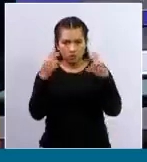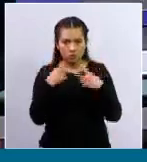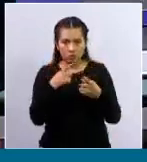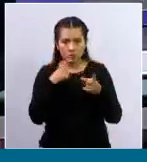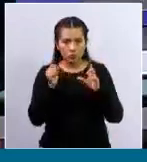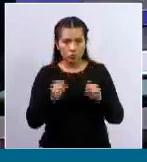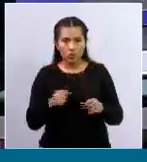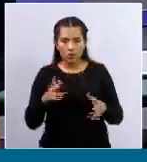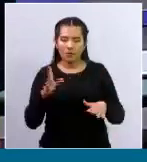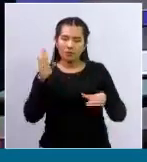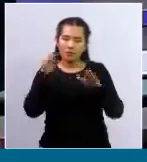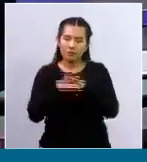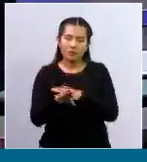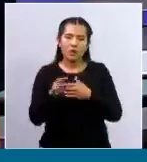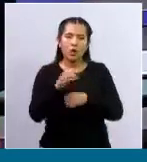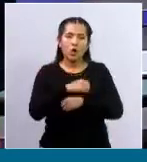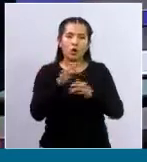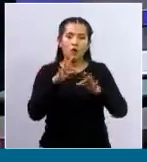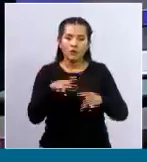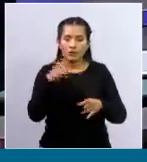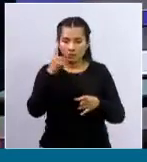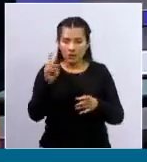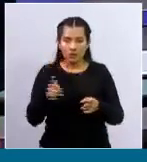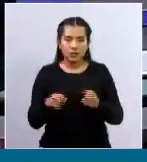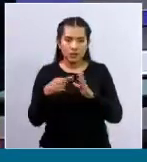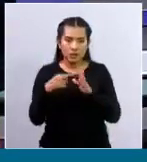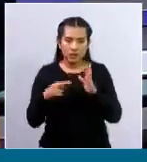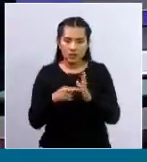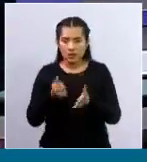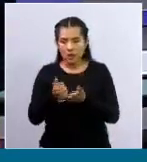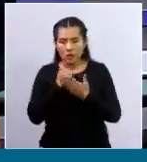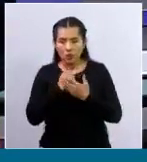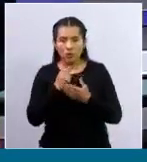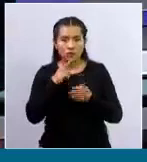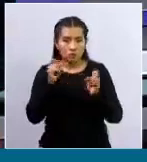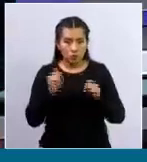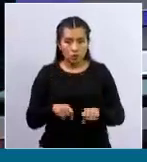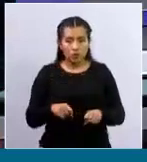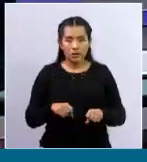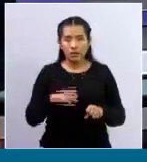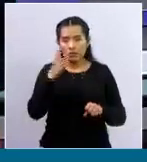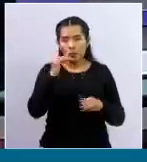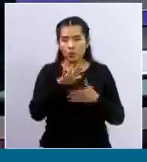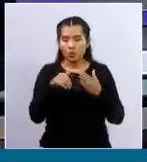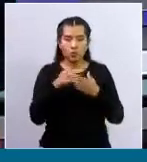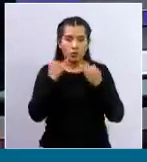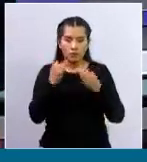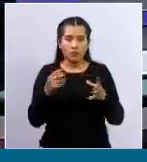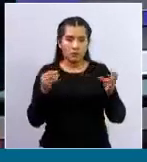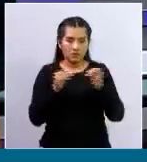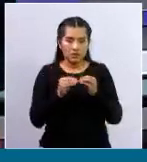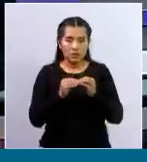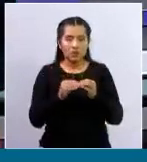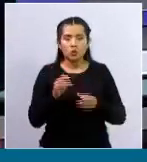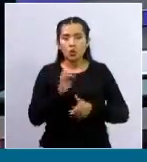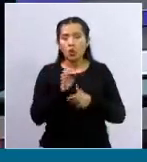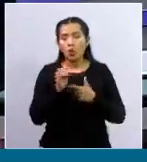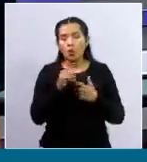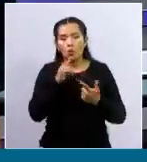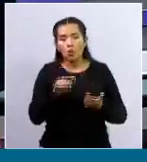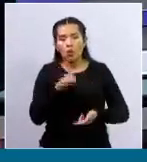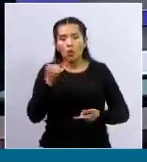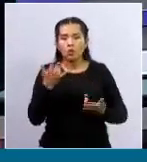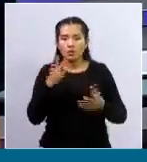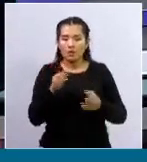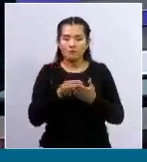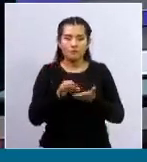pasar por las oficinas de La Paz para hacer este registro de manera personal, poder recibir toda la información al respecto y también, si es que recibe ese